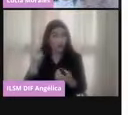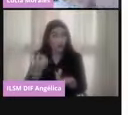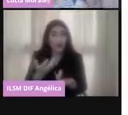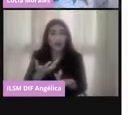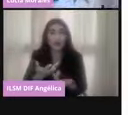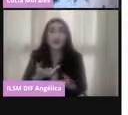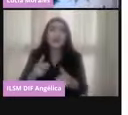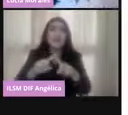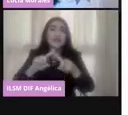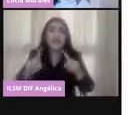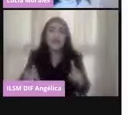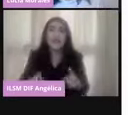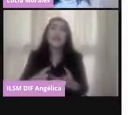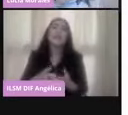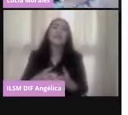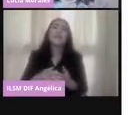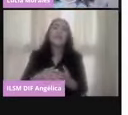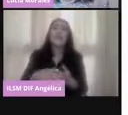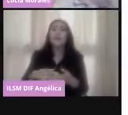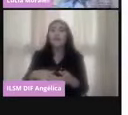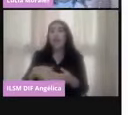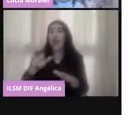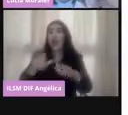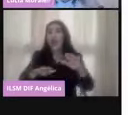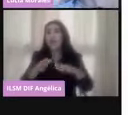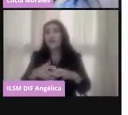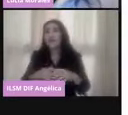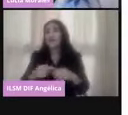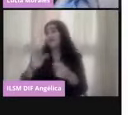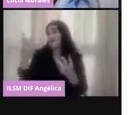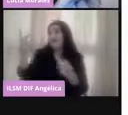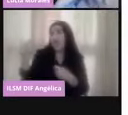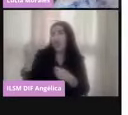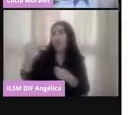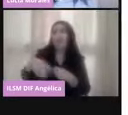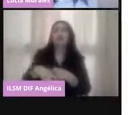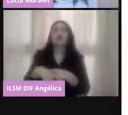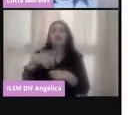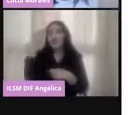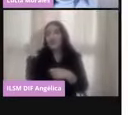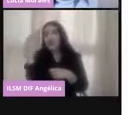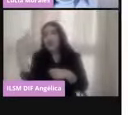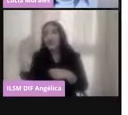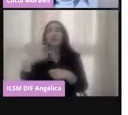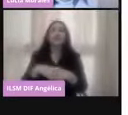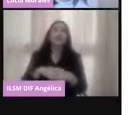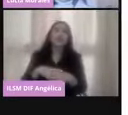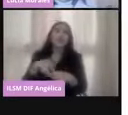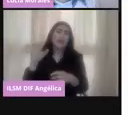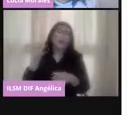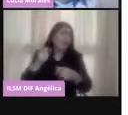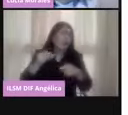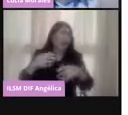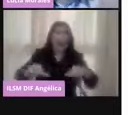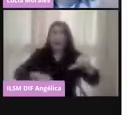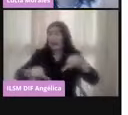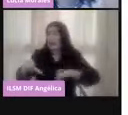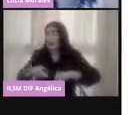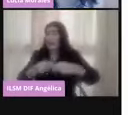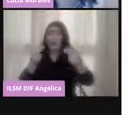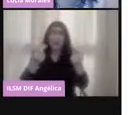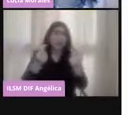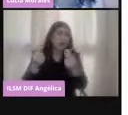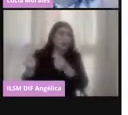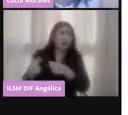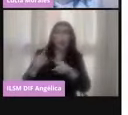casillas, los tiempos en radio y televisión, etcétera. Son una cantidad impresionante de actividades que desarrollamos en el